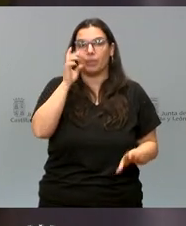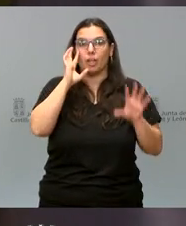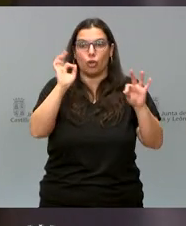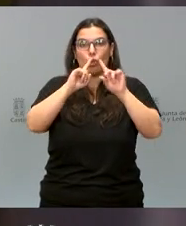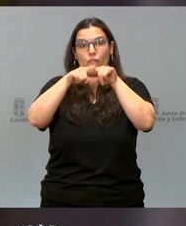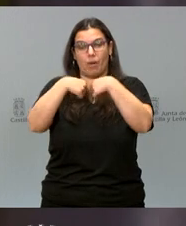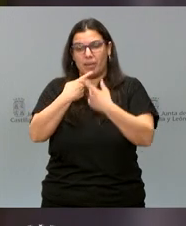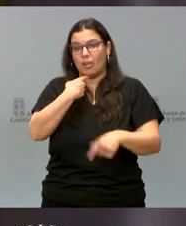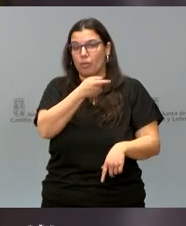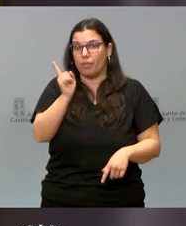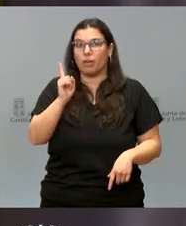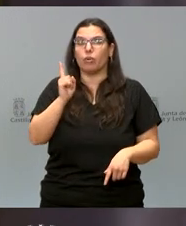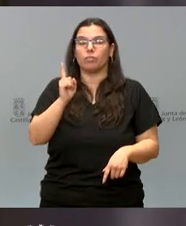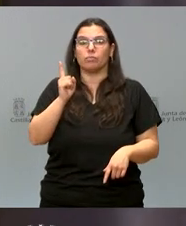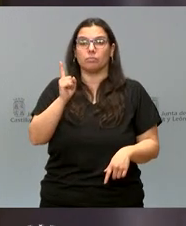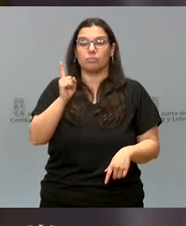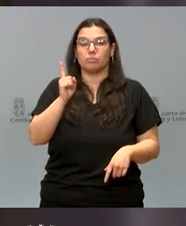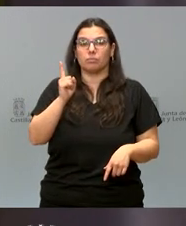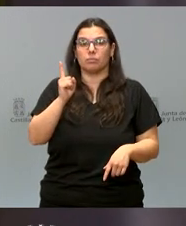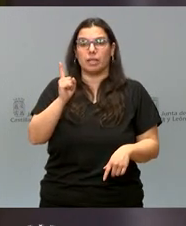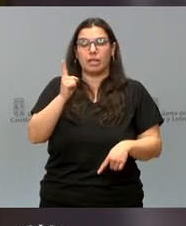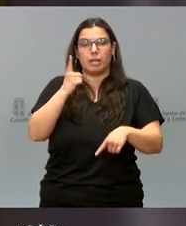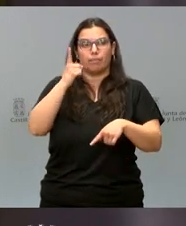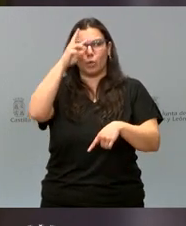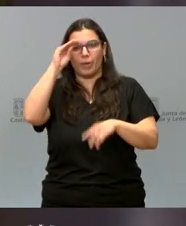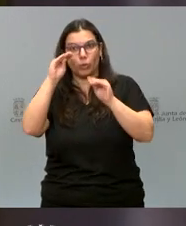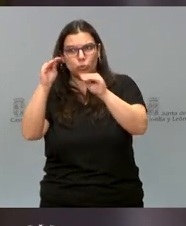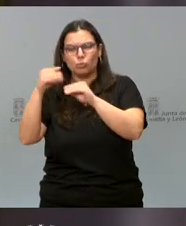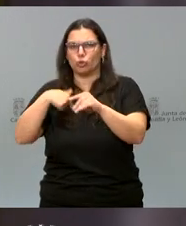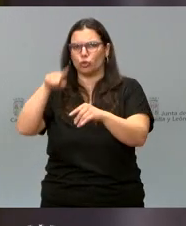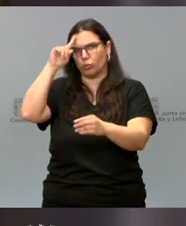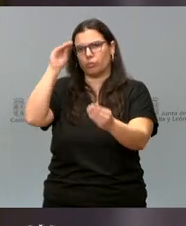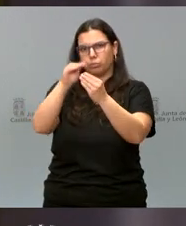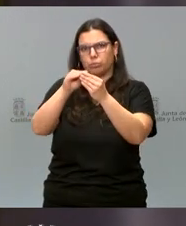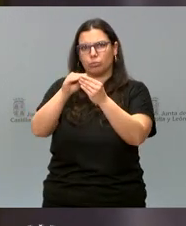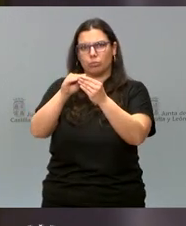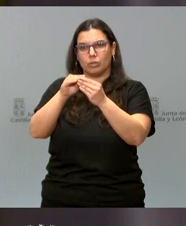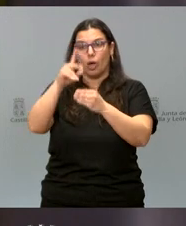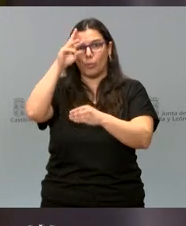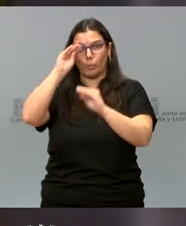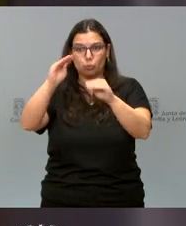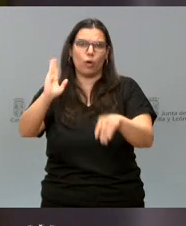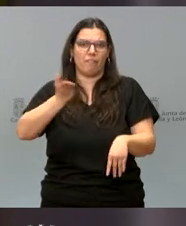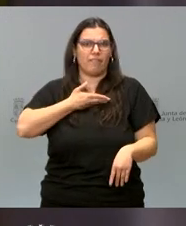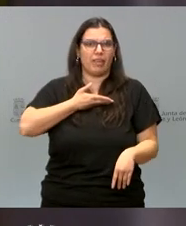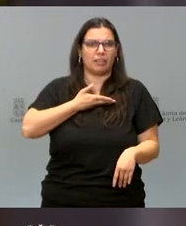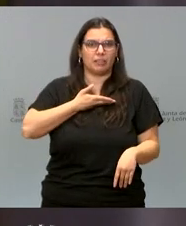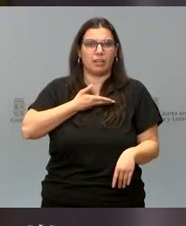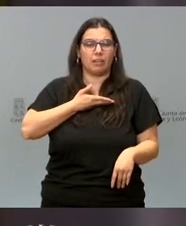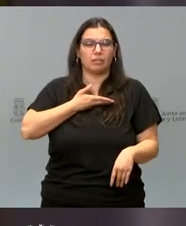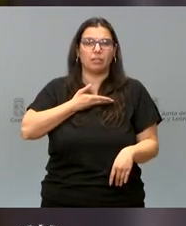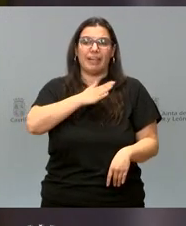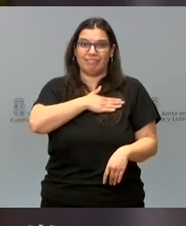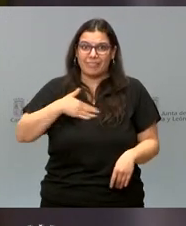familias os digo que compartimos vuestras inquietudes, que nos afecta vuestra preocupación, que queremos